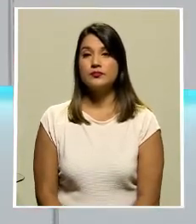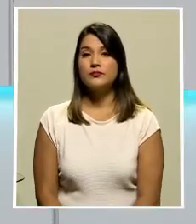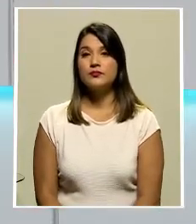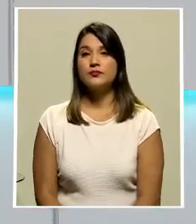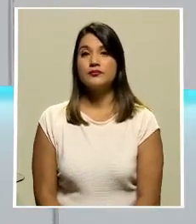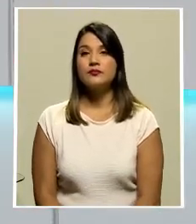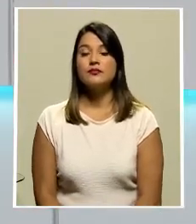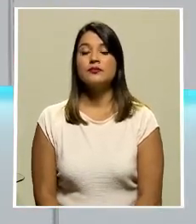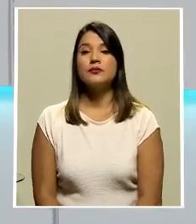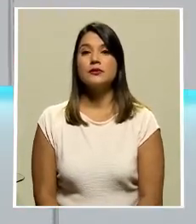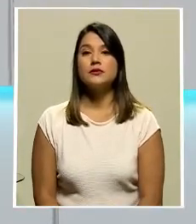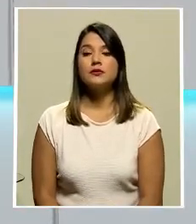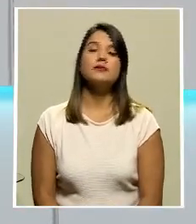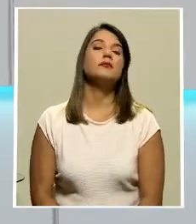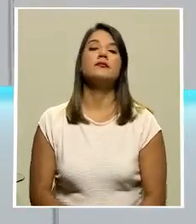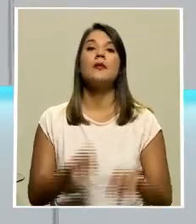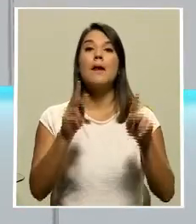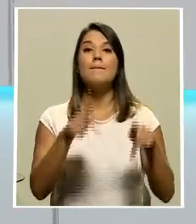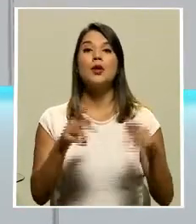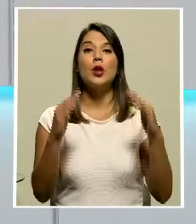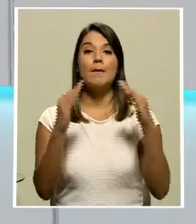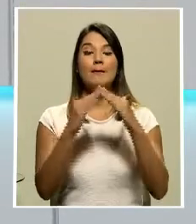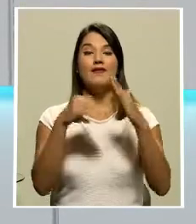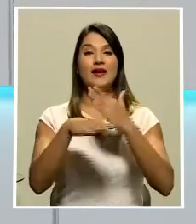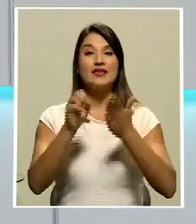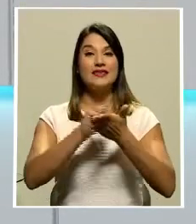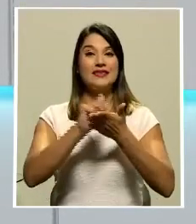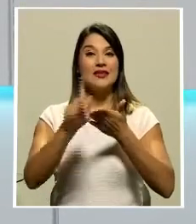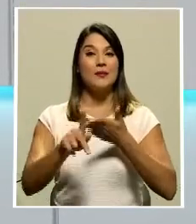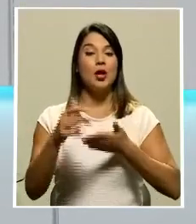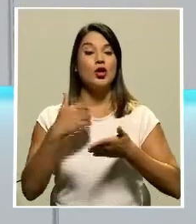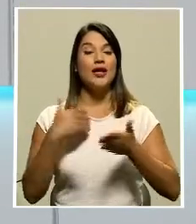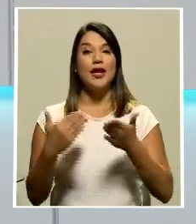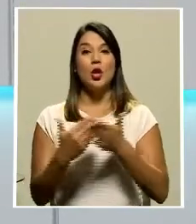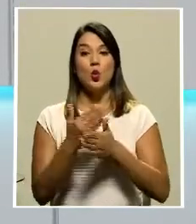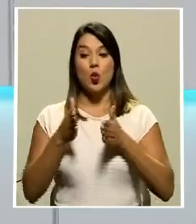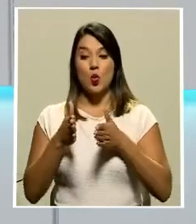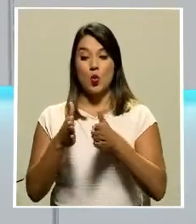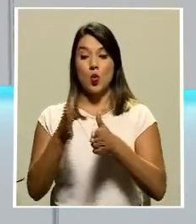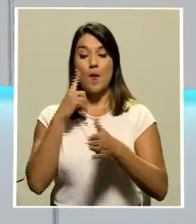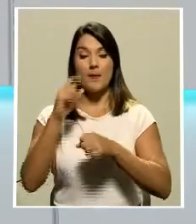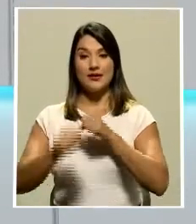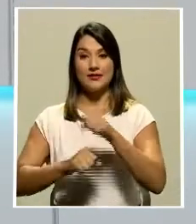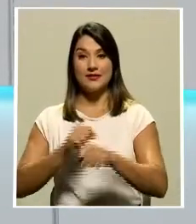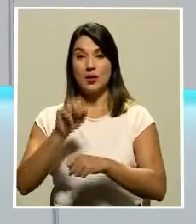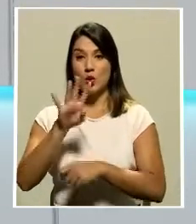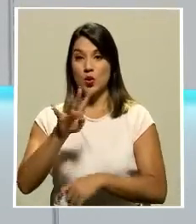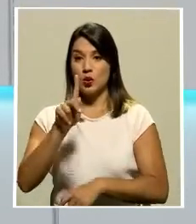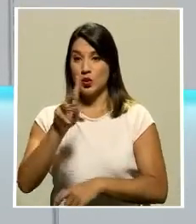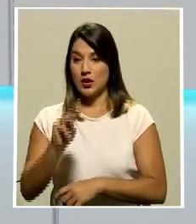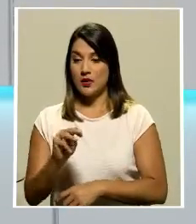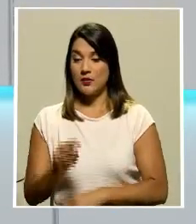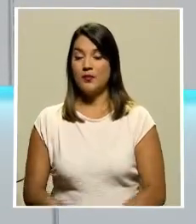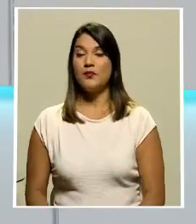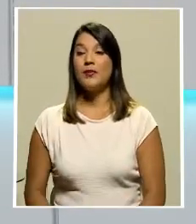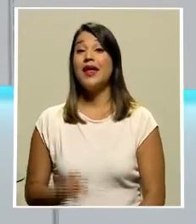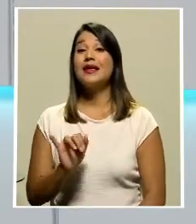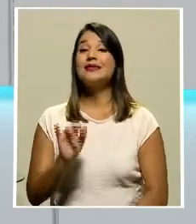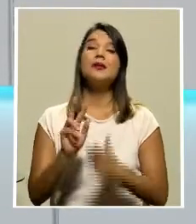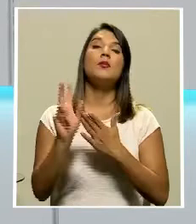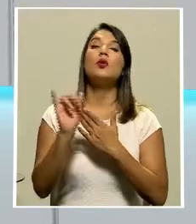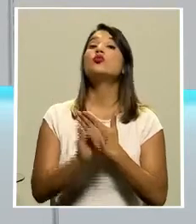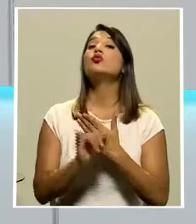los vecinos del cantón de montes de oca contarán con una nueva ciclovía de cuatro kilómetros el proyecto